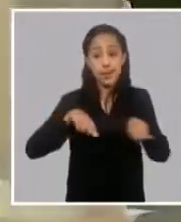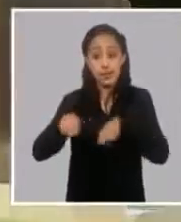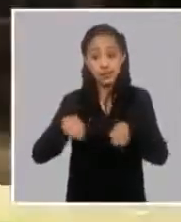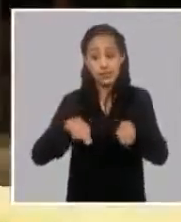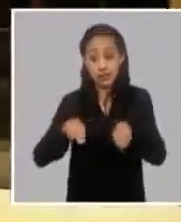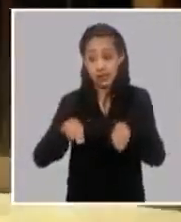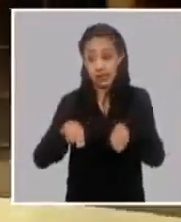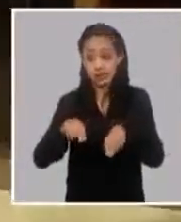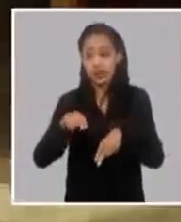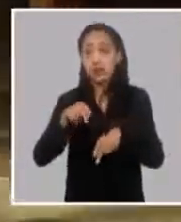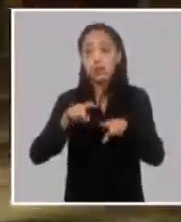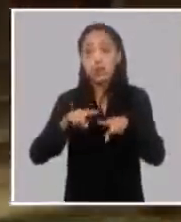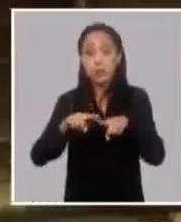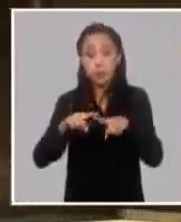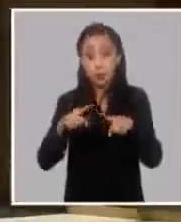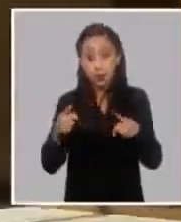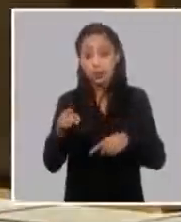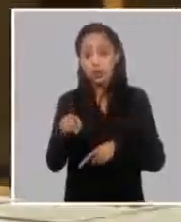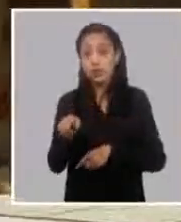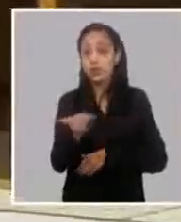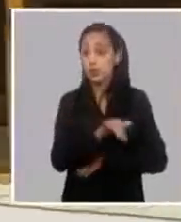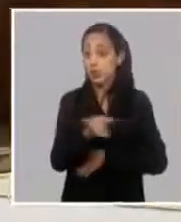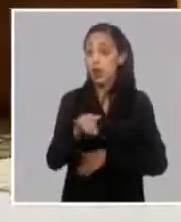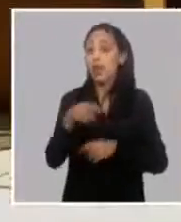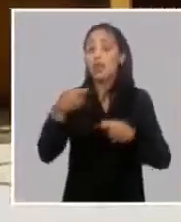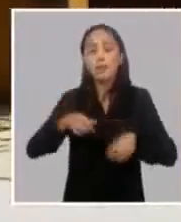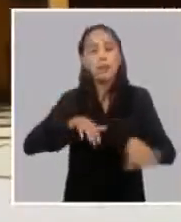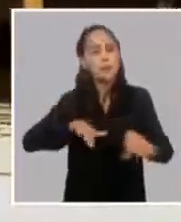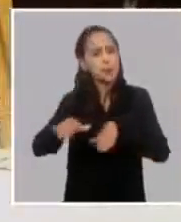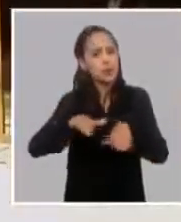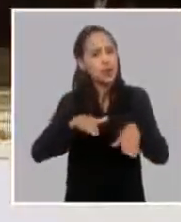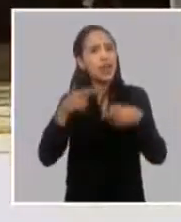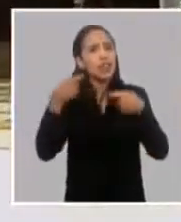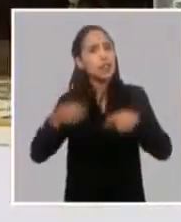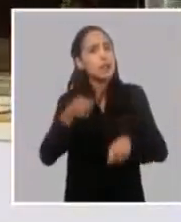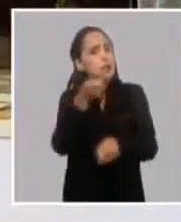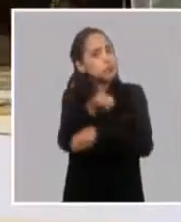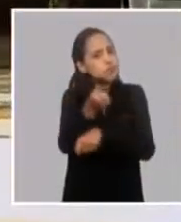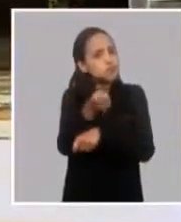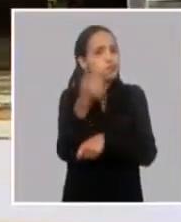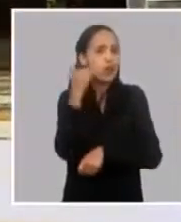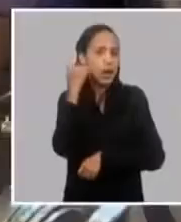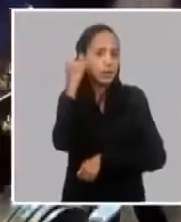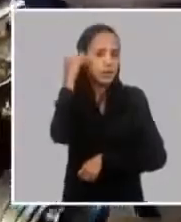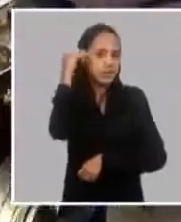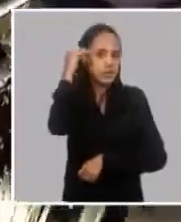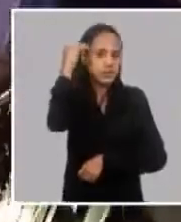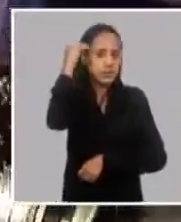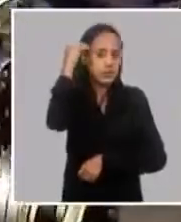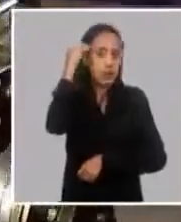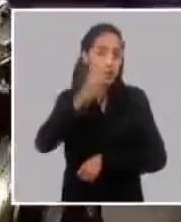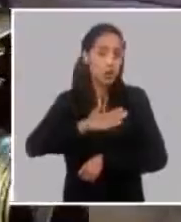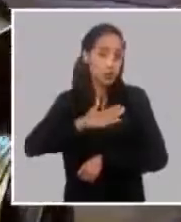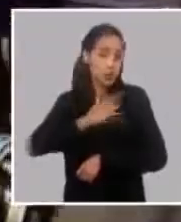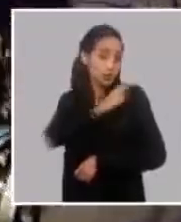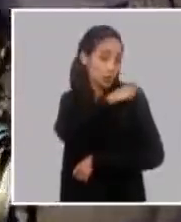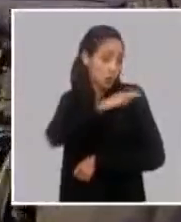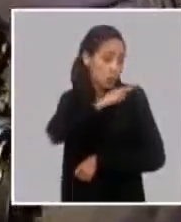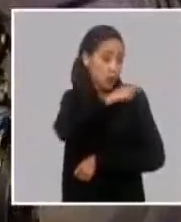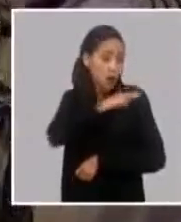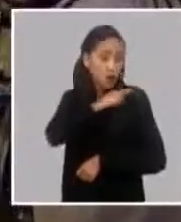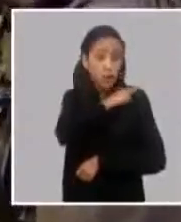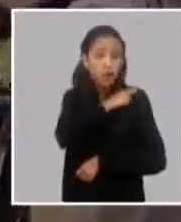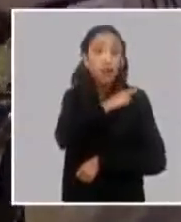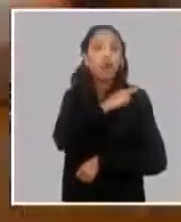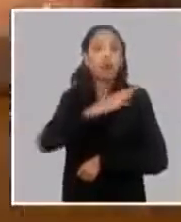decisión del día a día por lo tanto eso también lo tenemos que preparar tenemos que capacitar a nuestro a nuestro cuadro a nuestros directivos